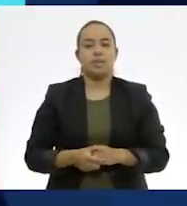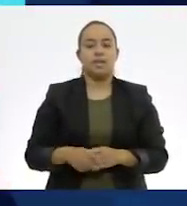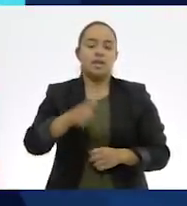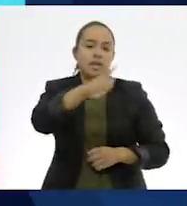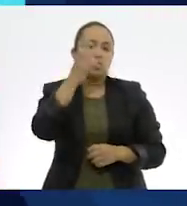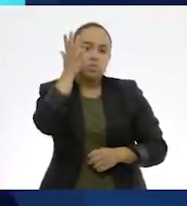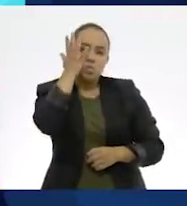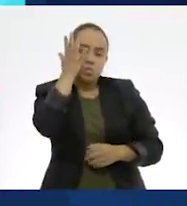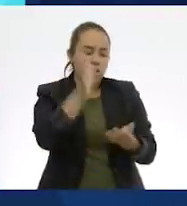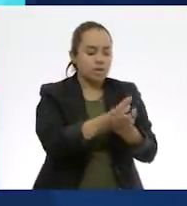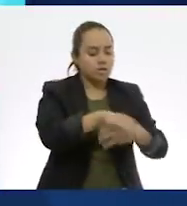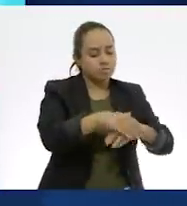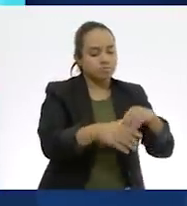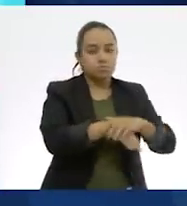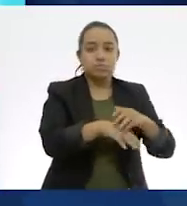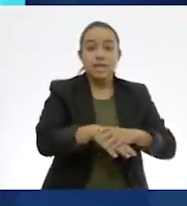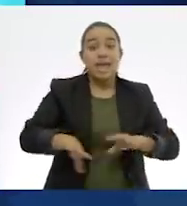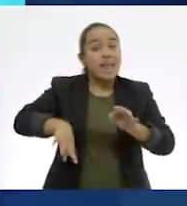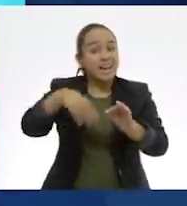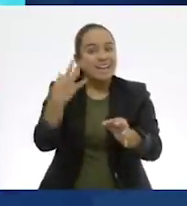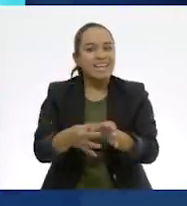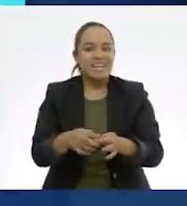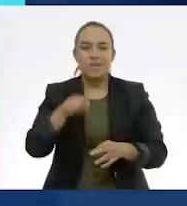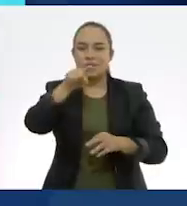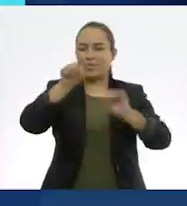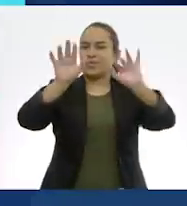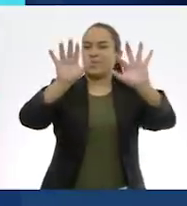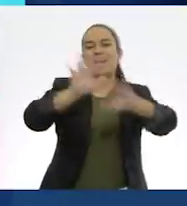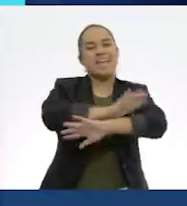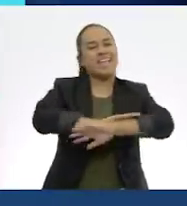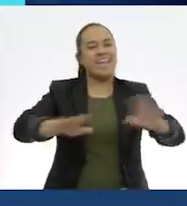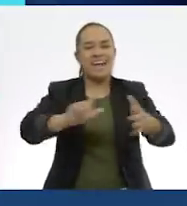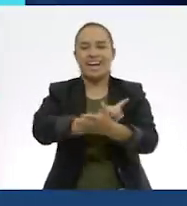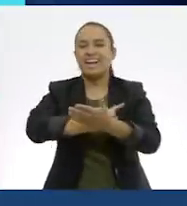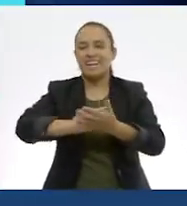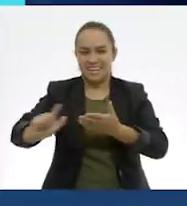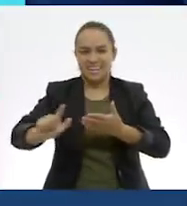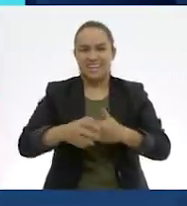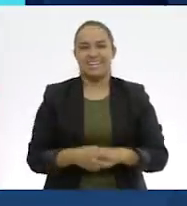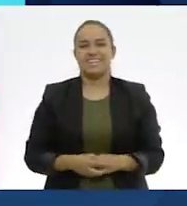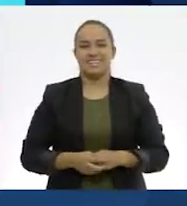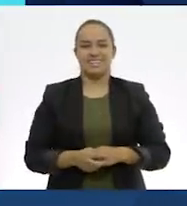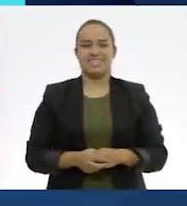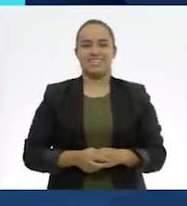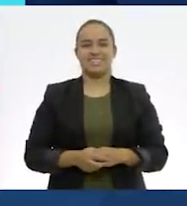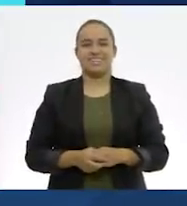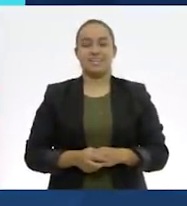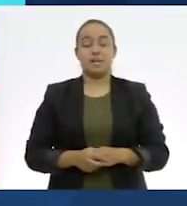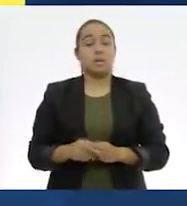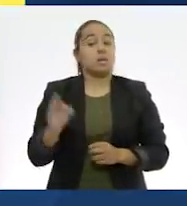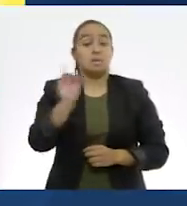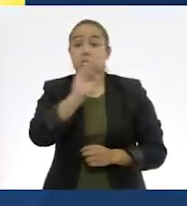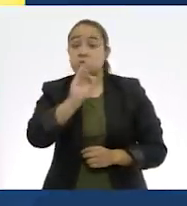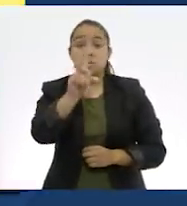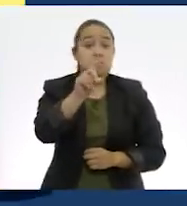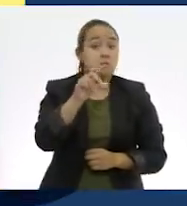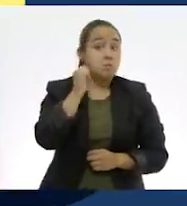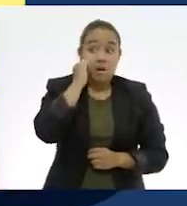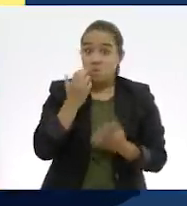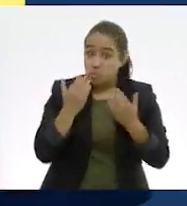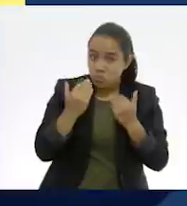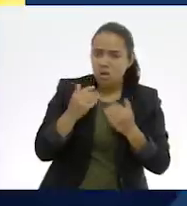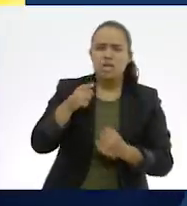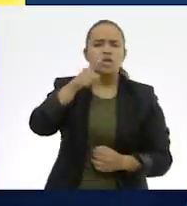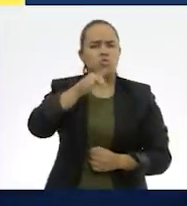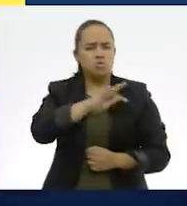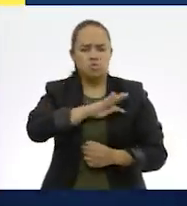Sécalas con una toalla. ¡Y listo! Tus manos están limpias. Si no tienes agua y jabón,